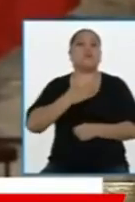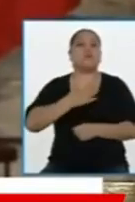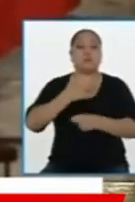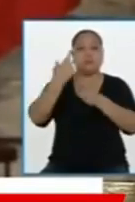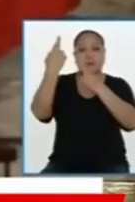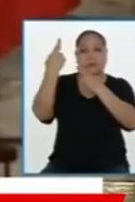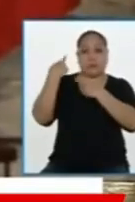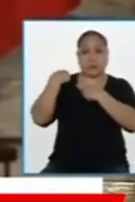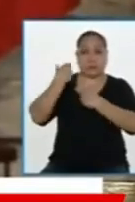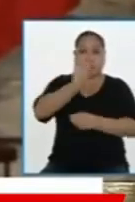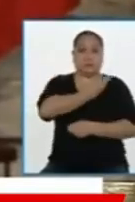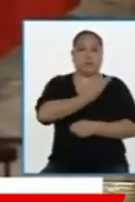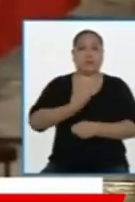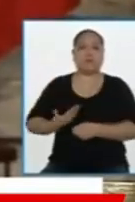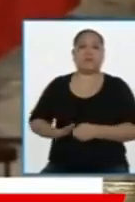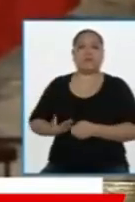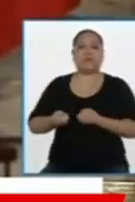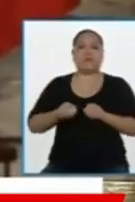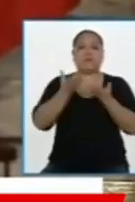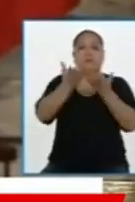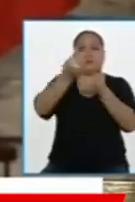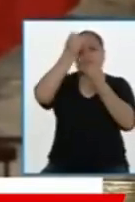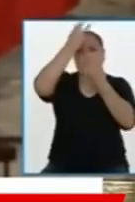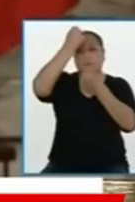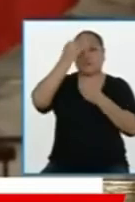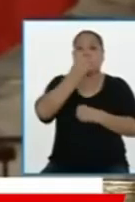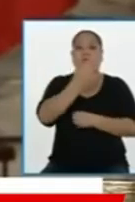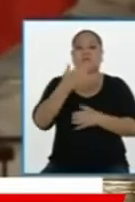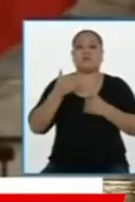nacional, que no son necesariamente las grandes empresas.